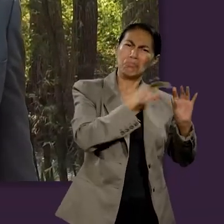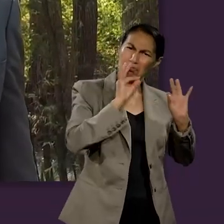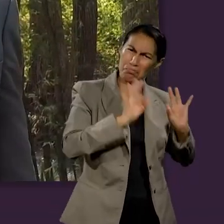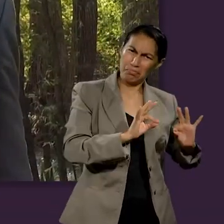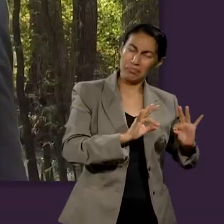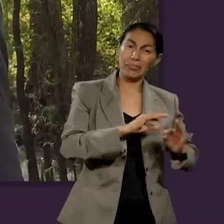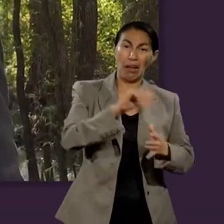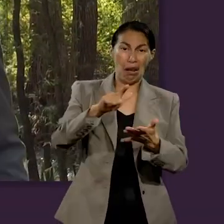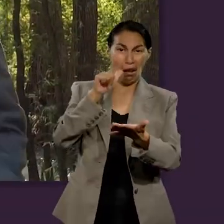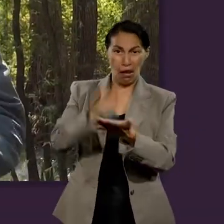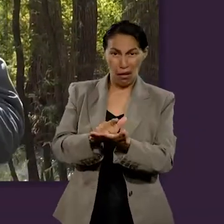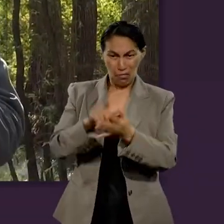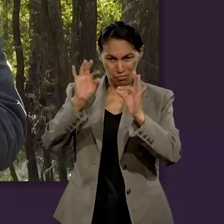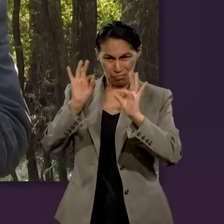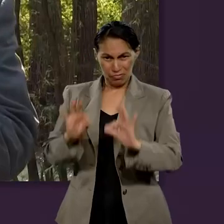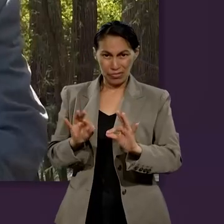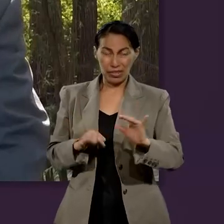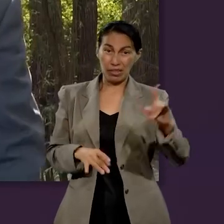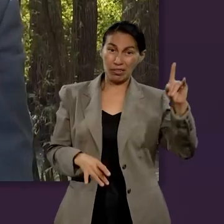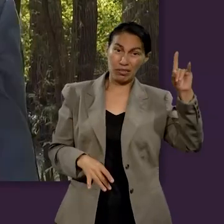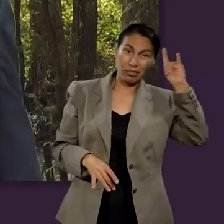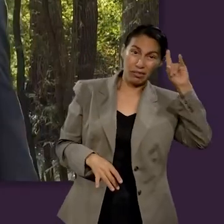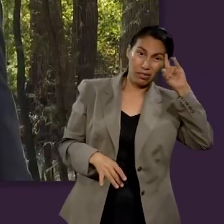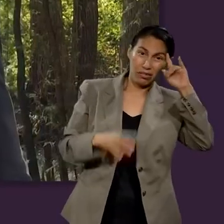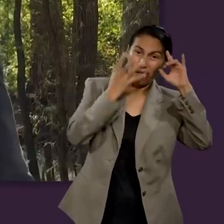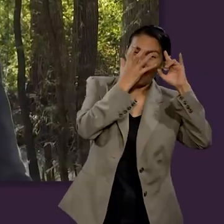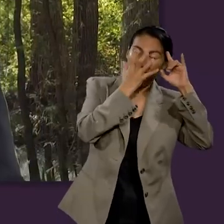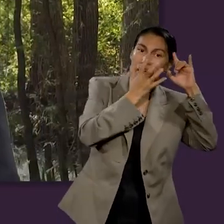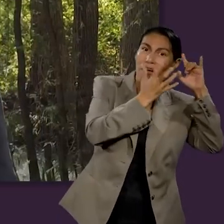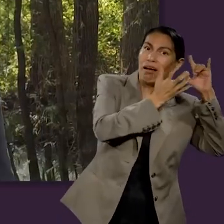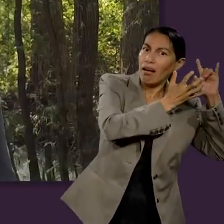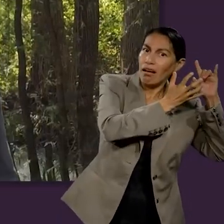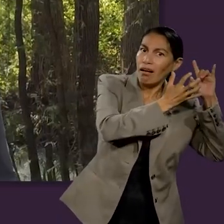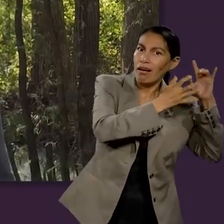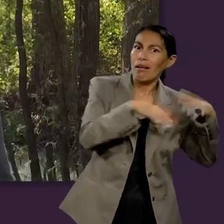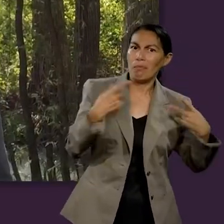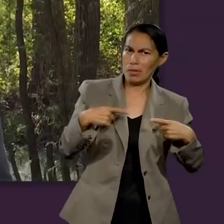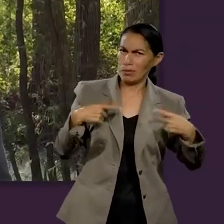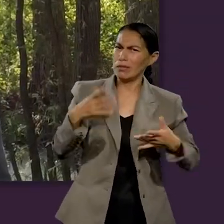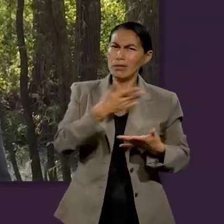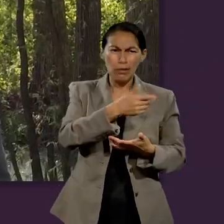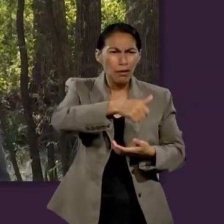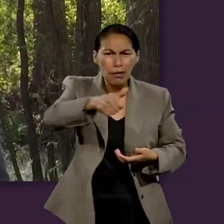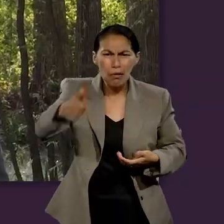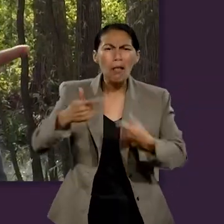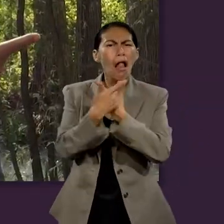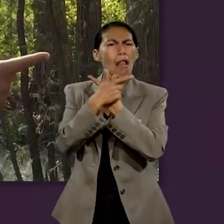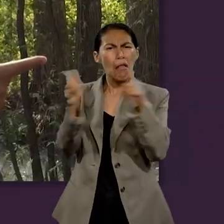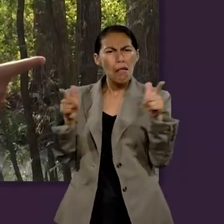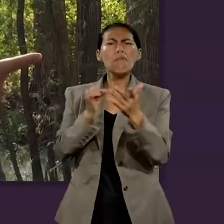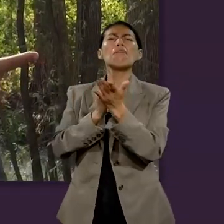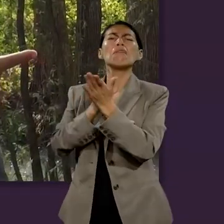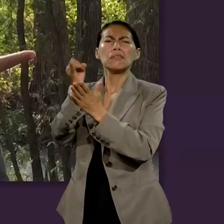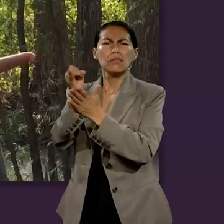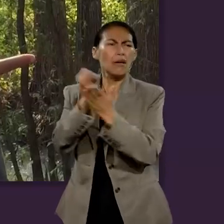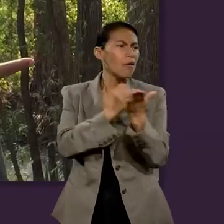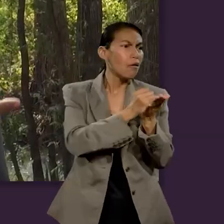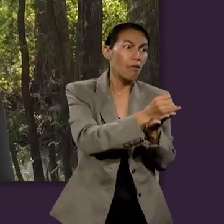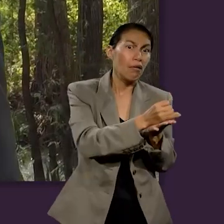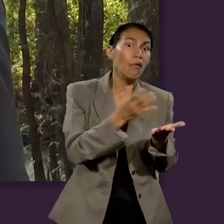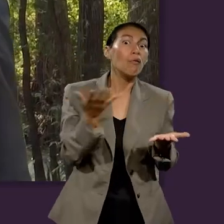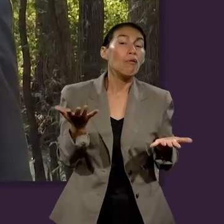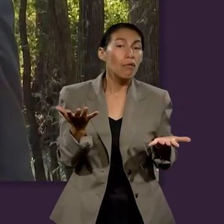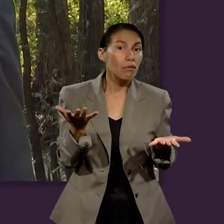su ley fue justificada, Satanás quedó desenmascarado, y el hombre recibió la oportunidad de optar por la salvación,